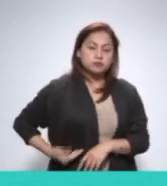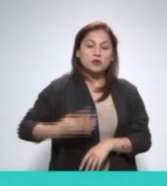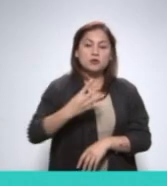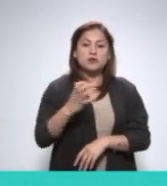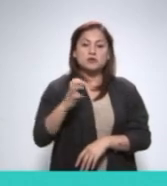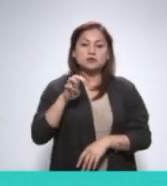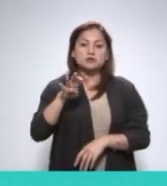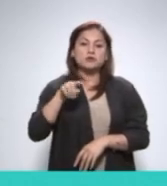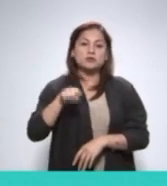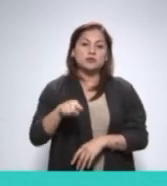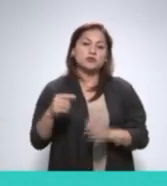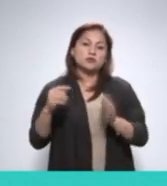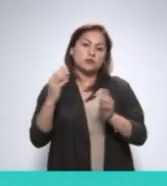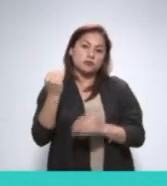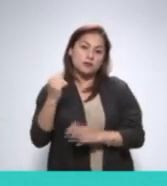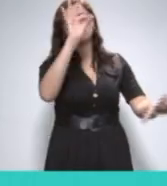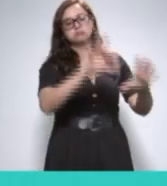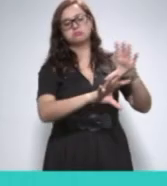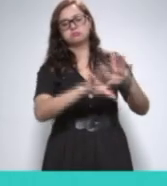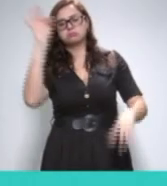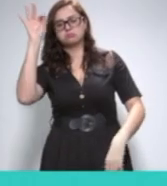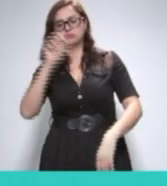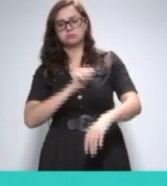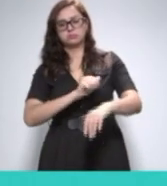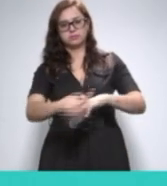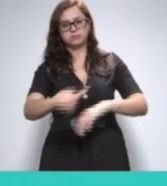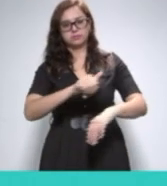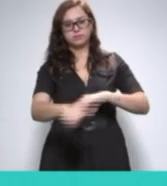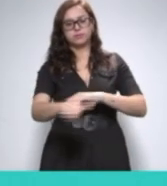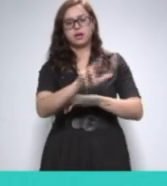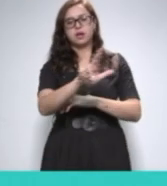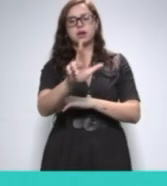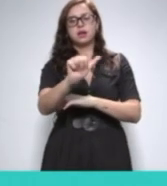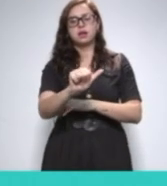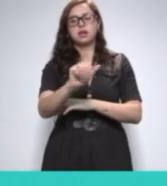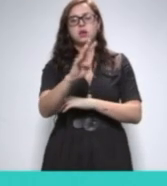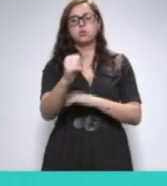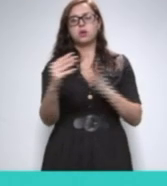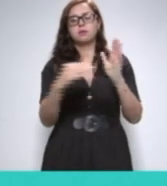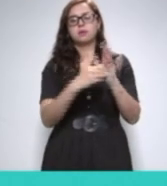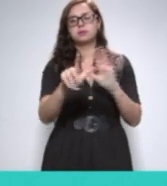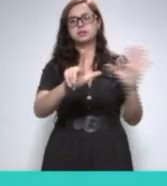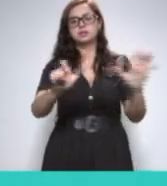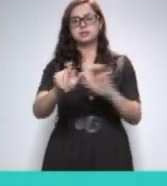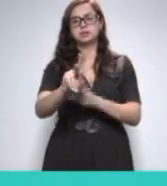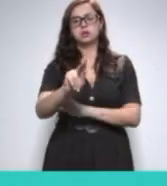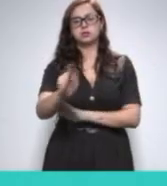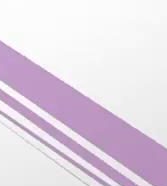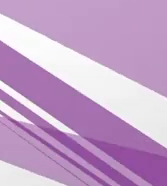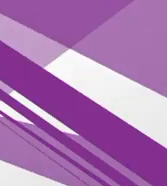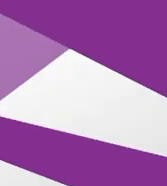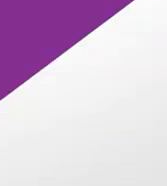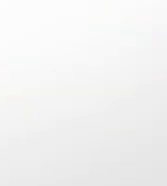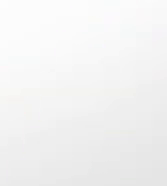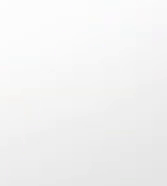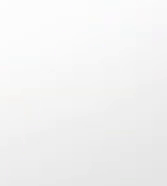empresa Boeing para el resguardo del avión presidencial hasta que este sea vendido en la totalidad de unidades administrativas competentes.